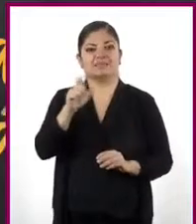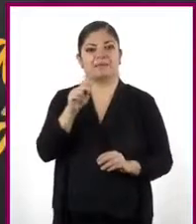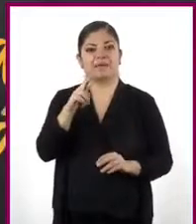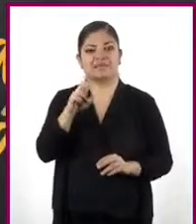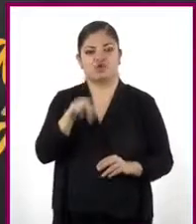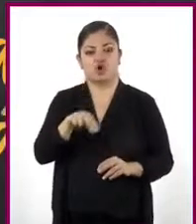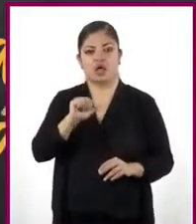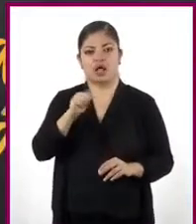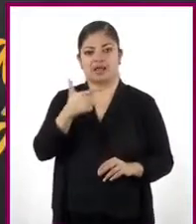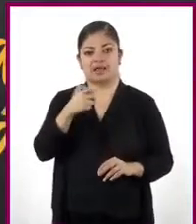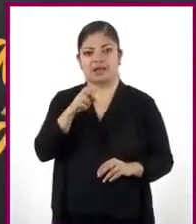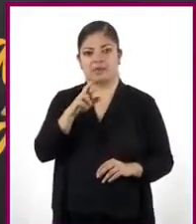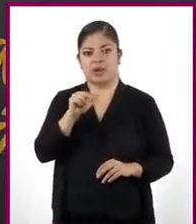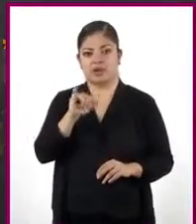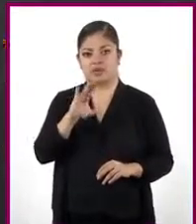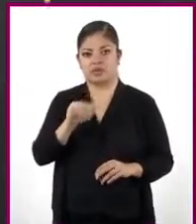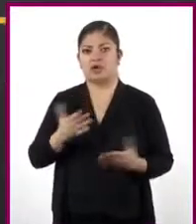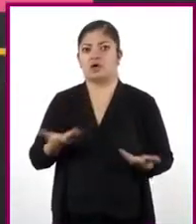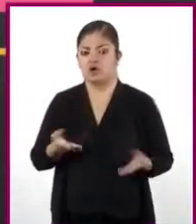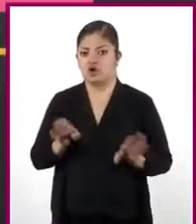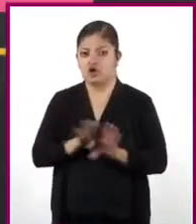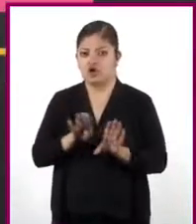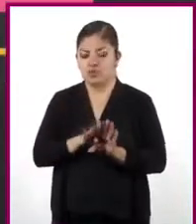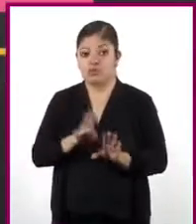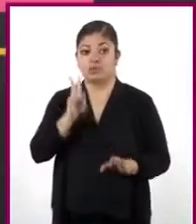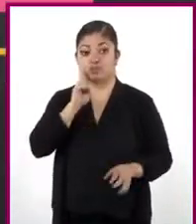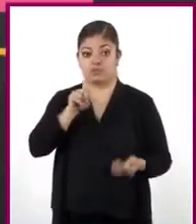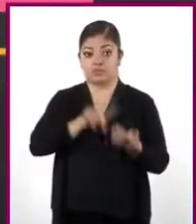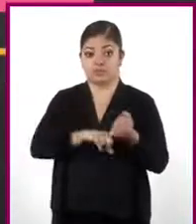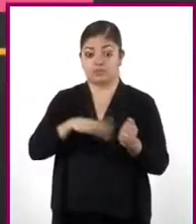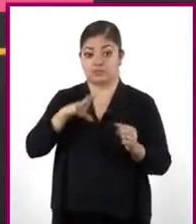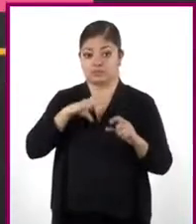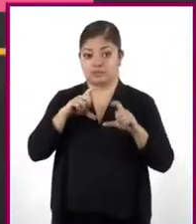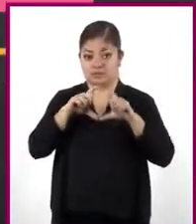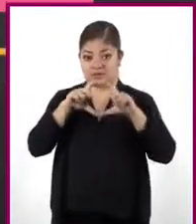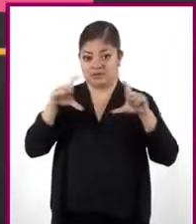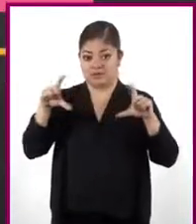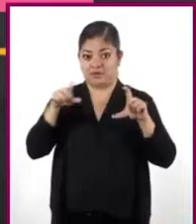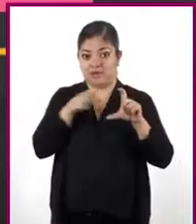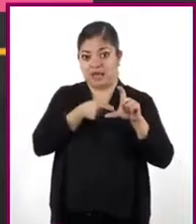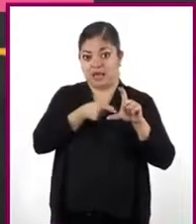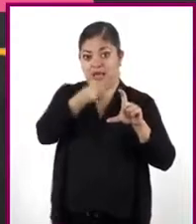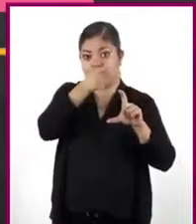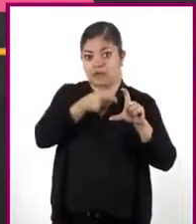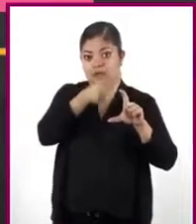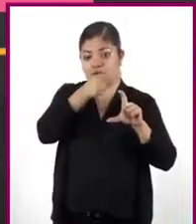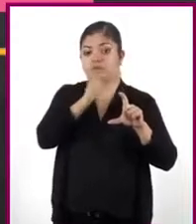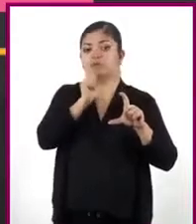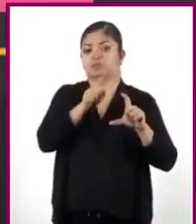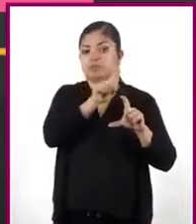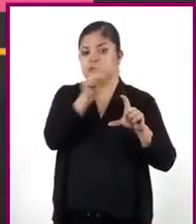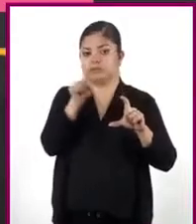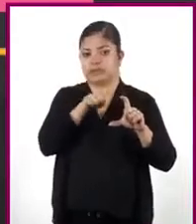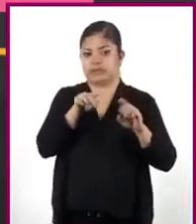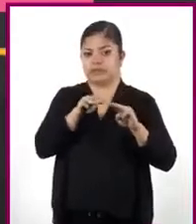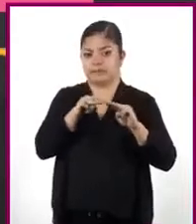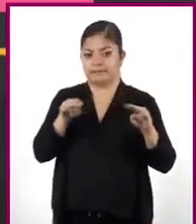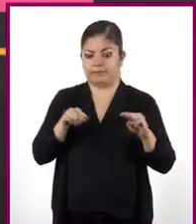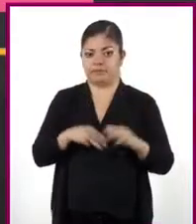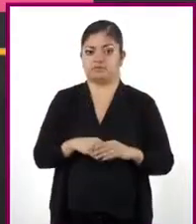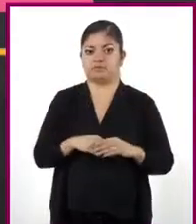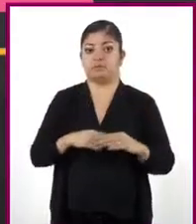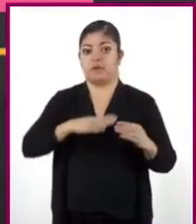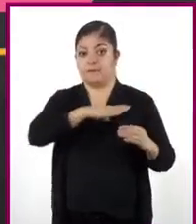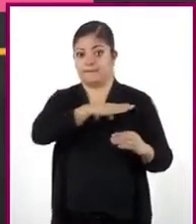distintas dicha área? Observemos que la altura del rectángulo mide zeta metros. La